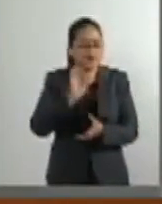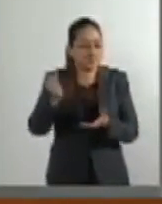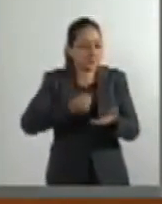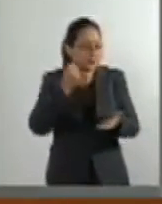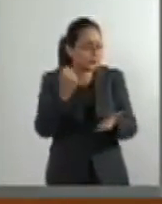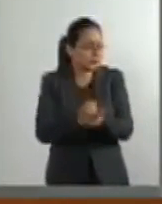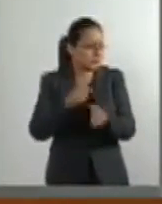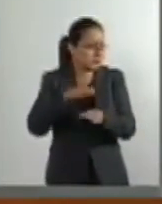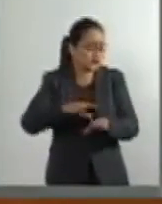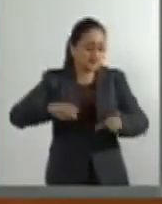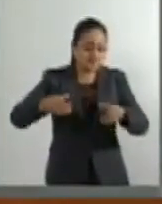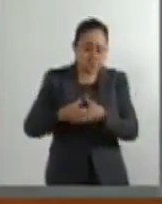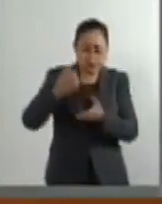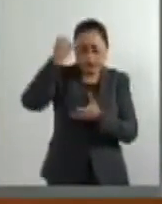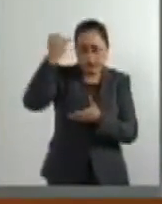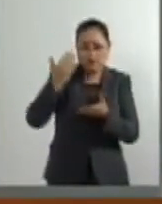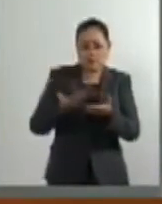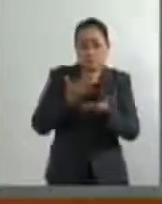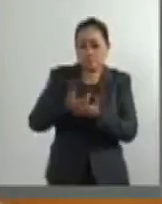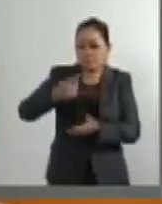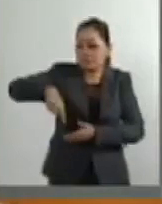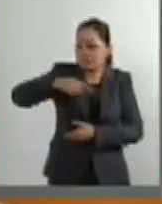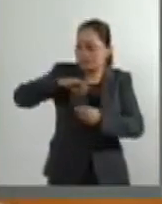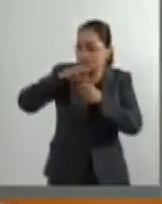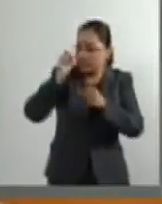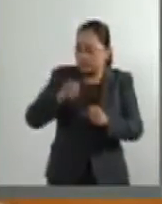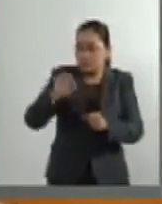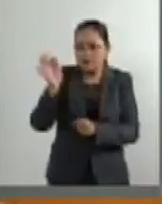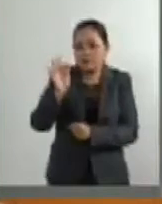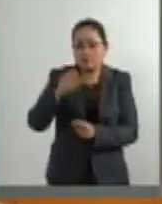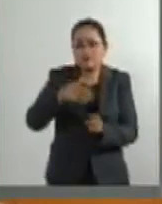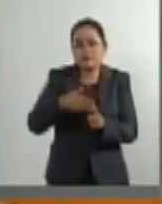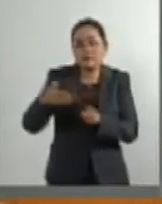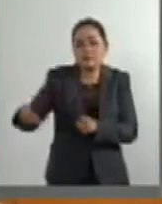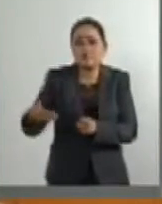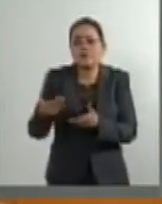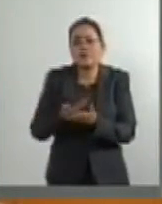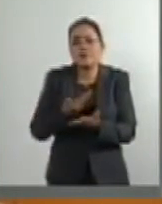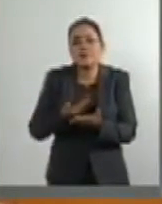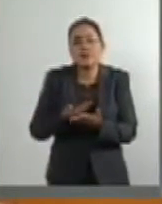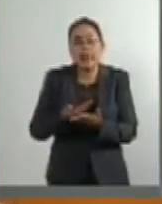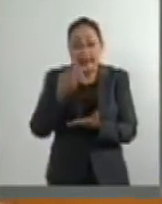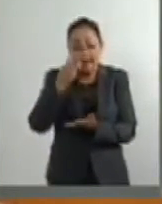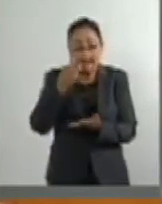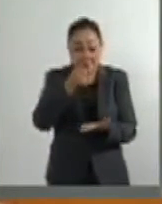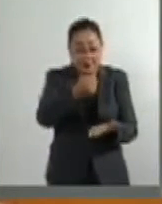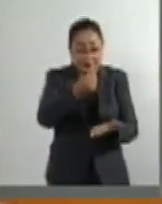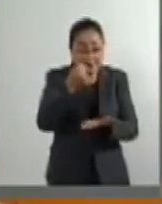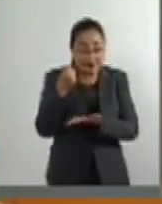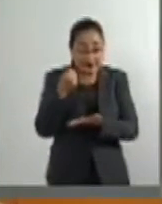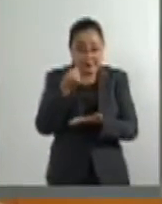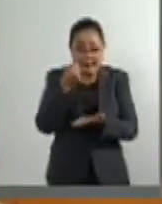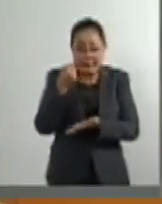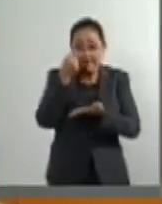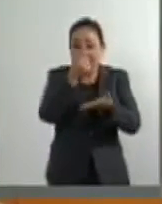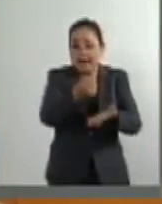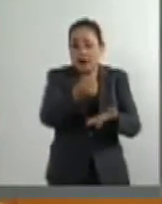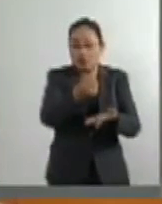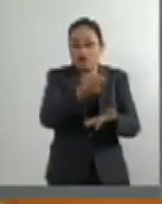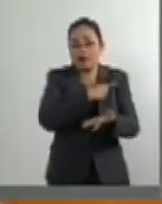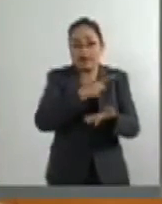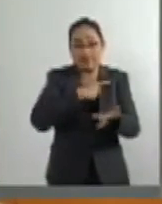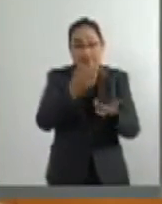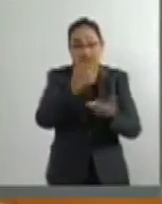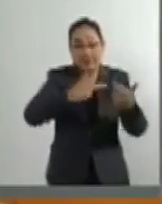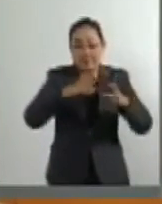esta iniciativa el día de hoy pues entonces lo conducente que estos recursos sean regresados a